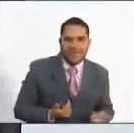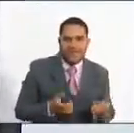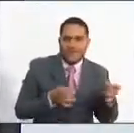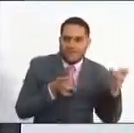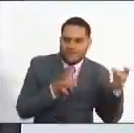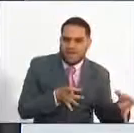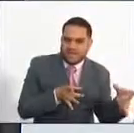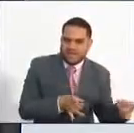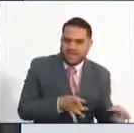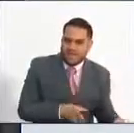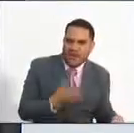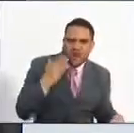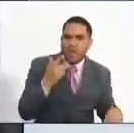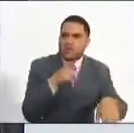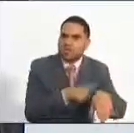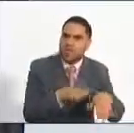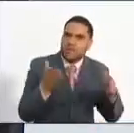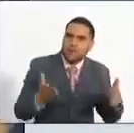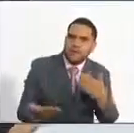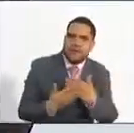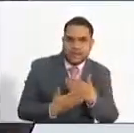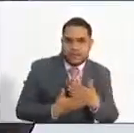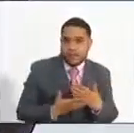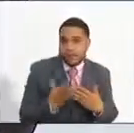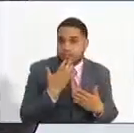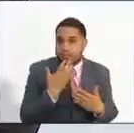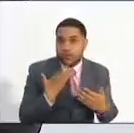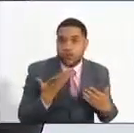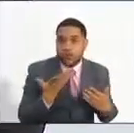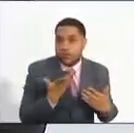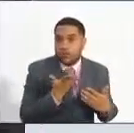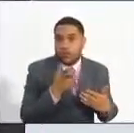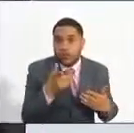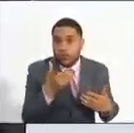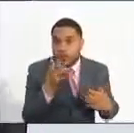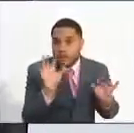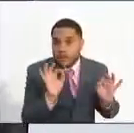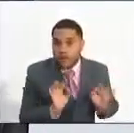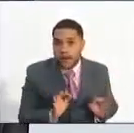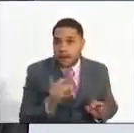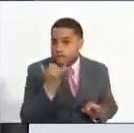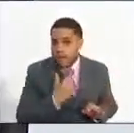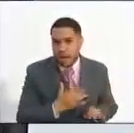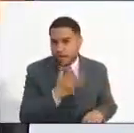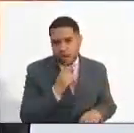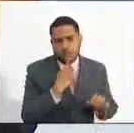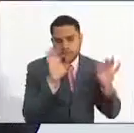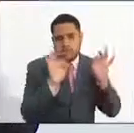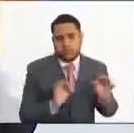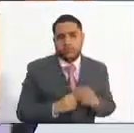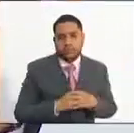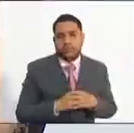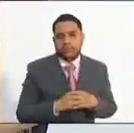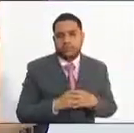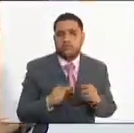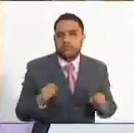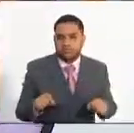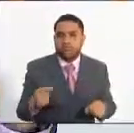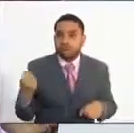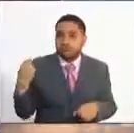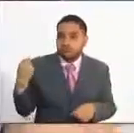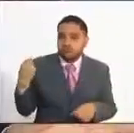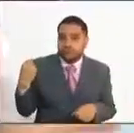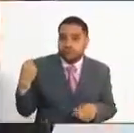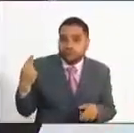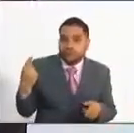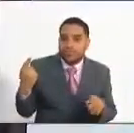fechas y de los tiempos para el caso particular de que no haya ninguna equivocación. Pero estas convocatorias que les he mencionado han estado recientemente